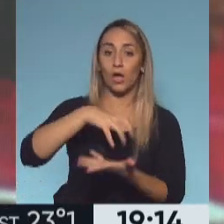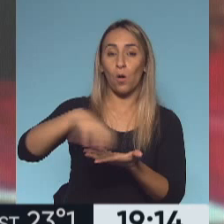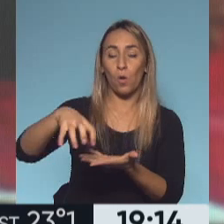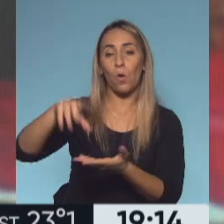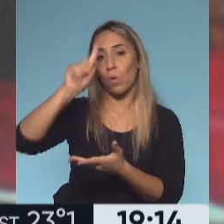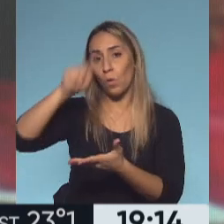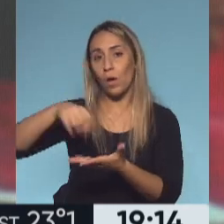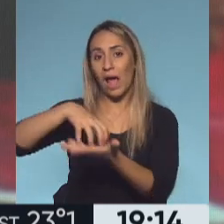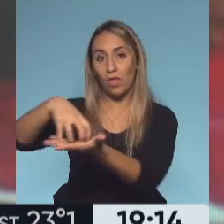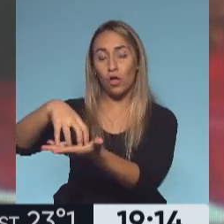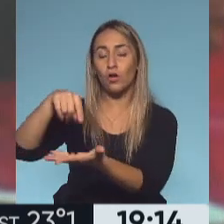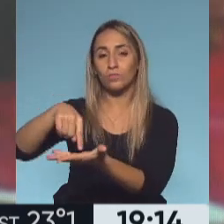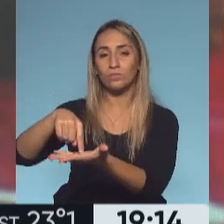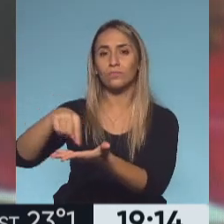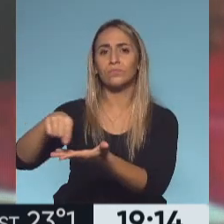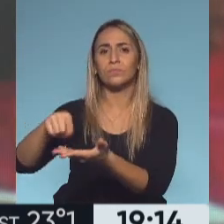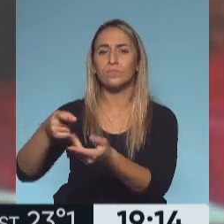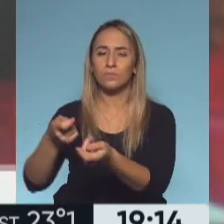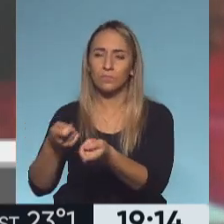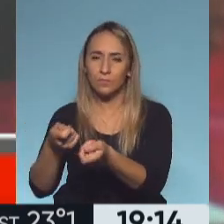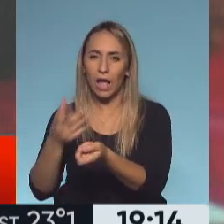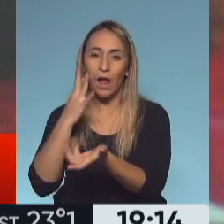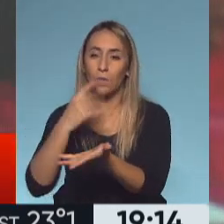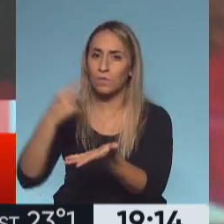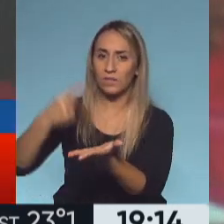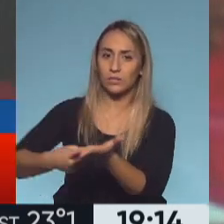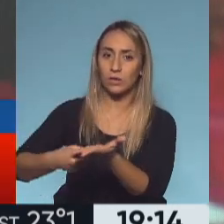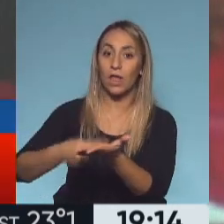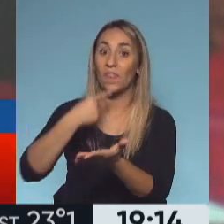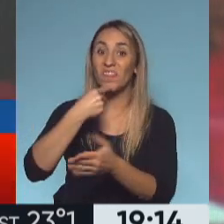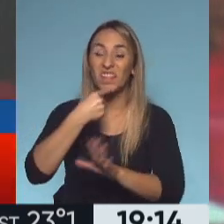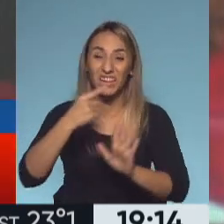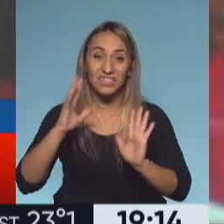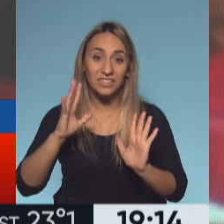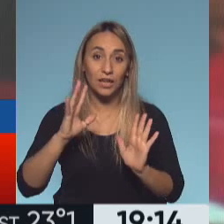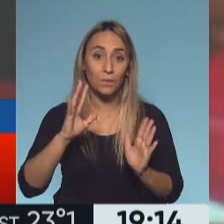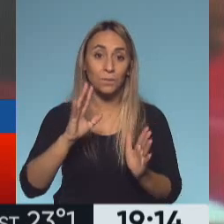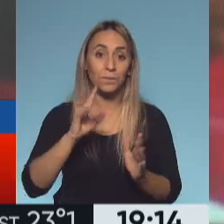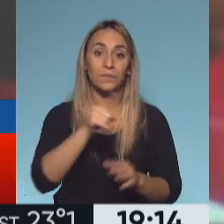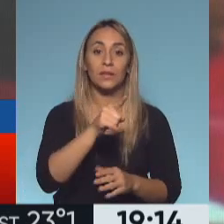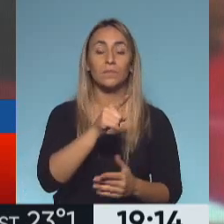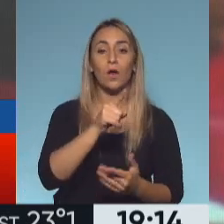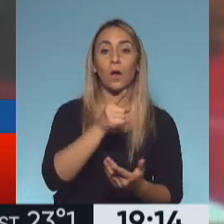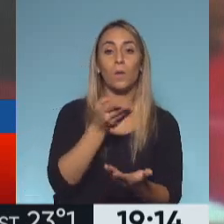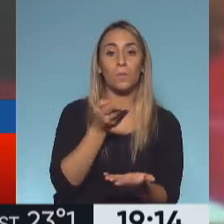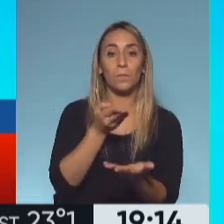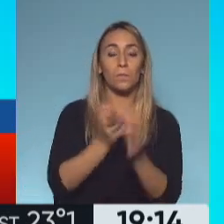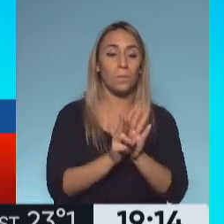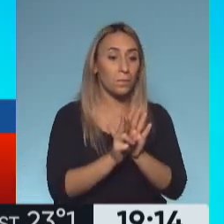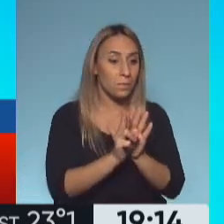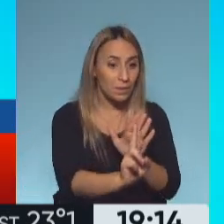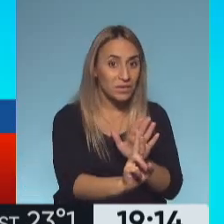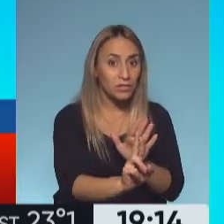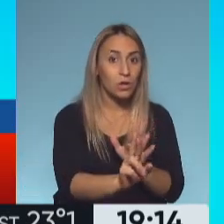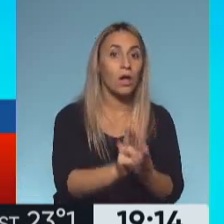no contencioso administrativo que de alguna manera deja sin efecto la cautelar que autorizaba las clases